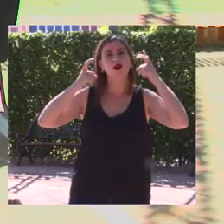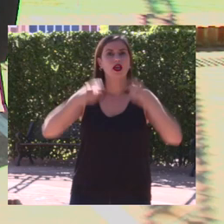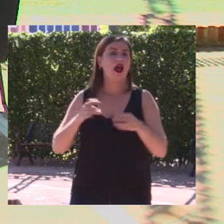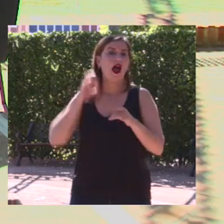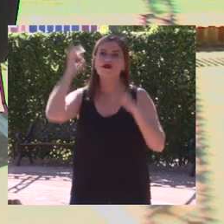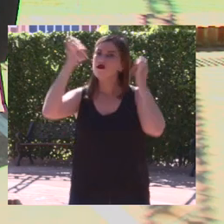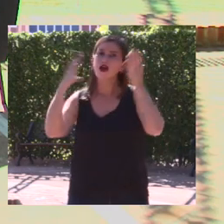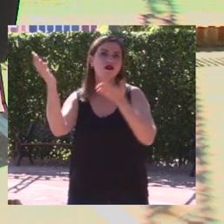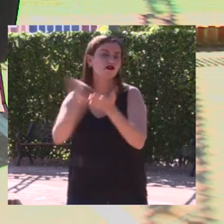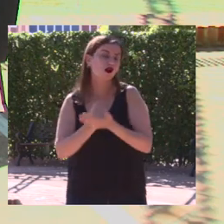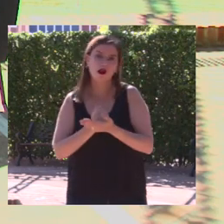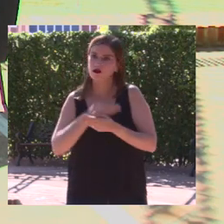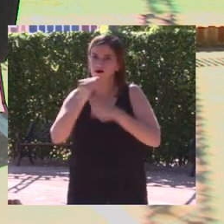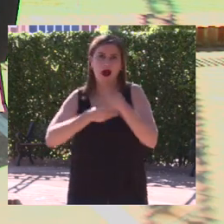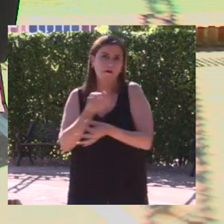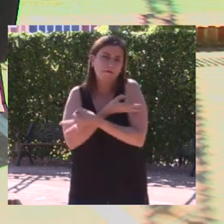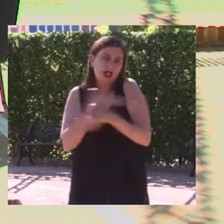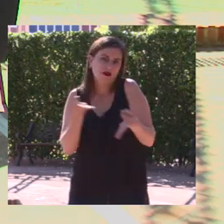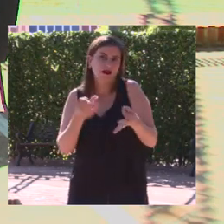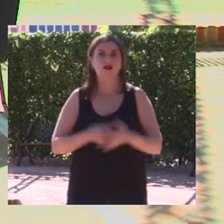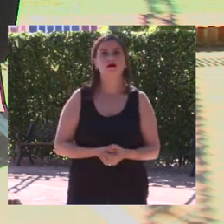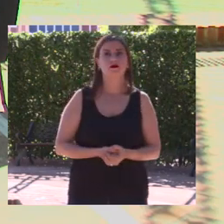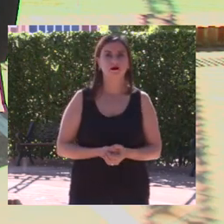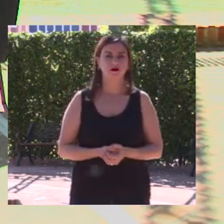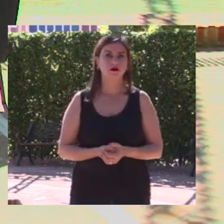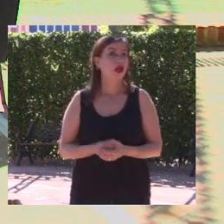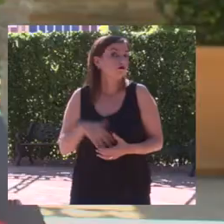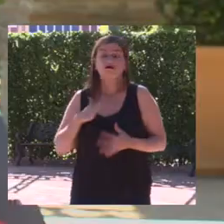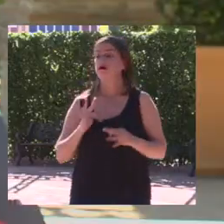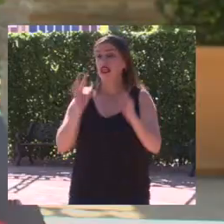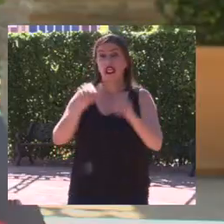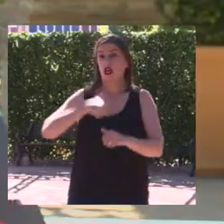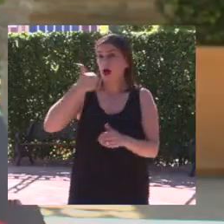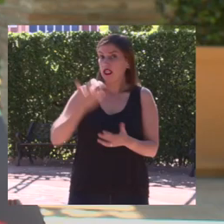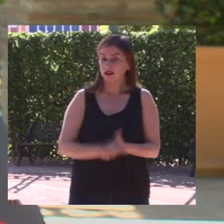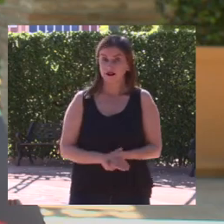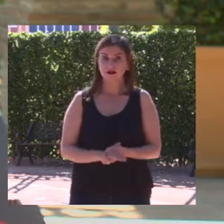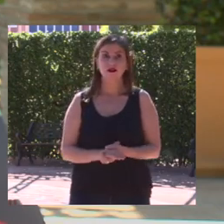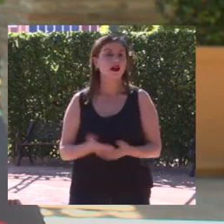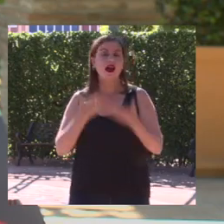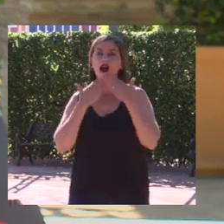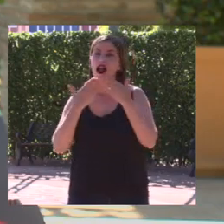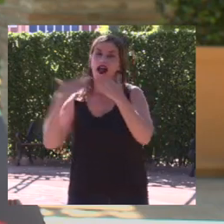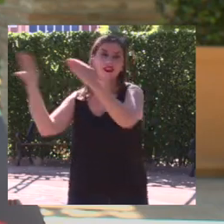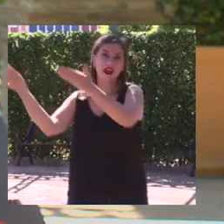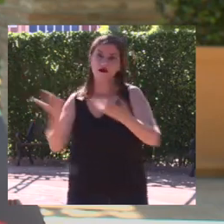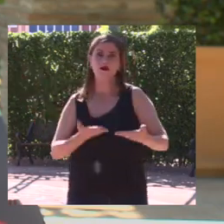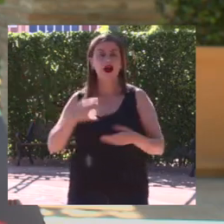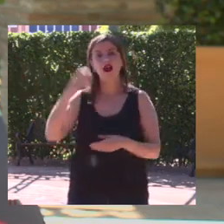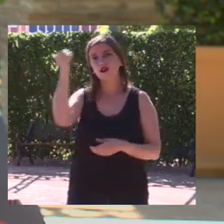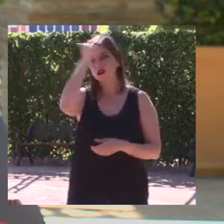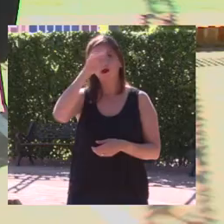nuestras actividades salgan lo mejor posible. Y nada más. Muchísimas gracias a todas y a todos.